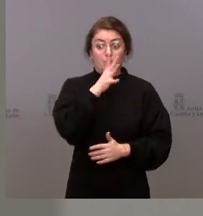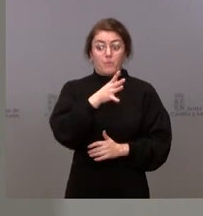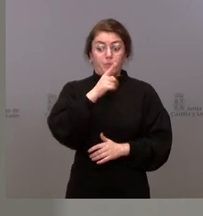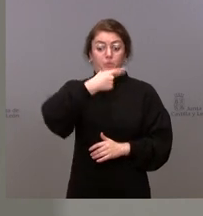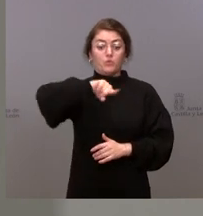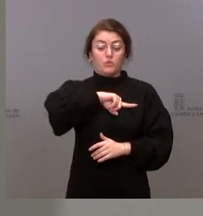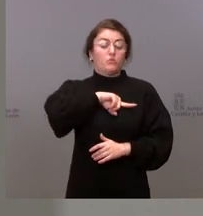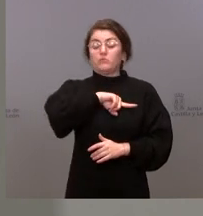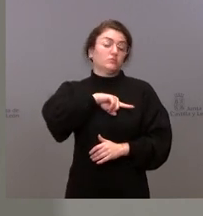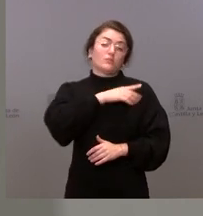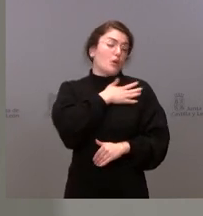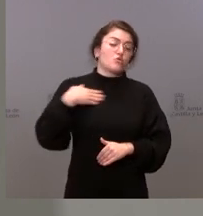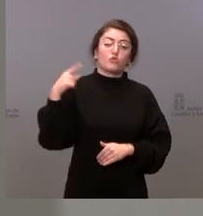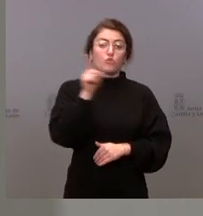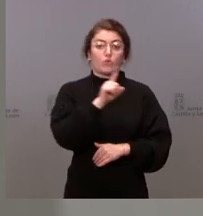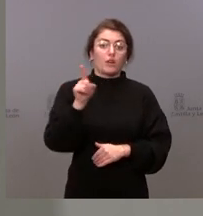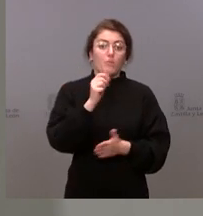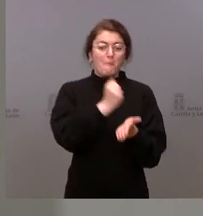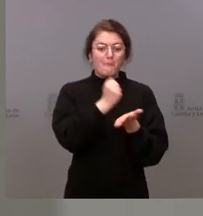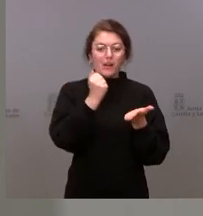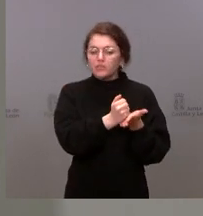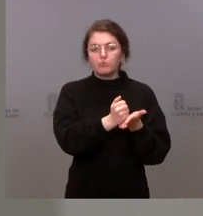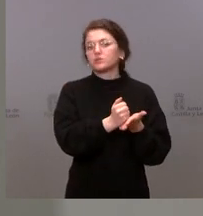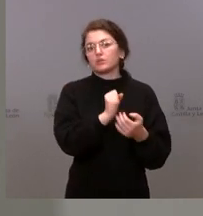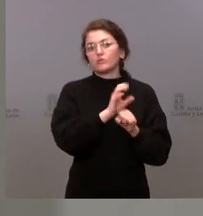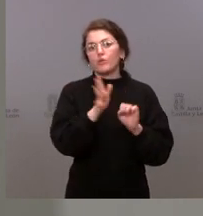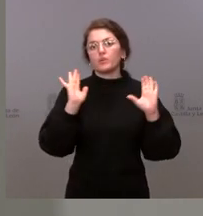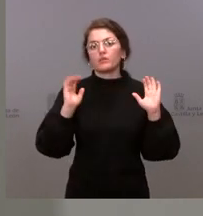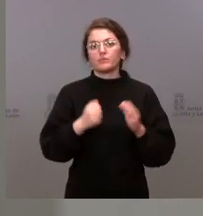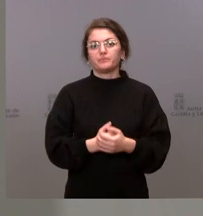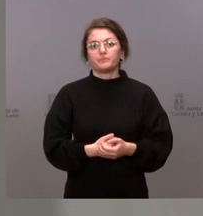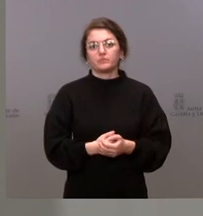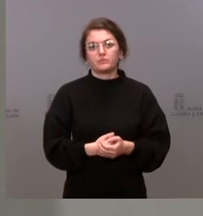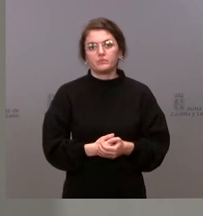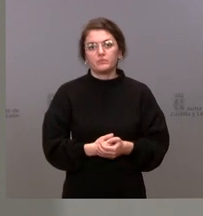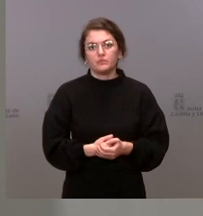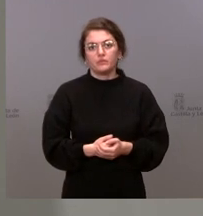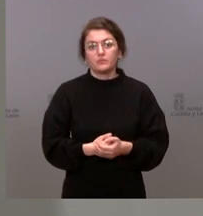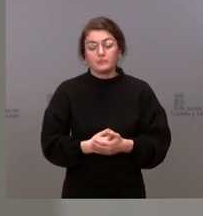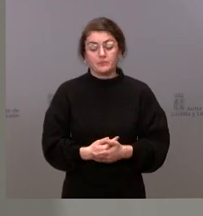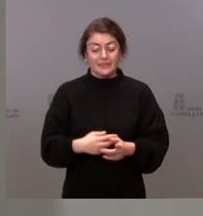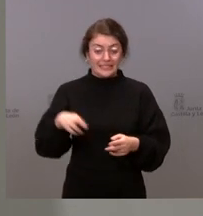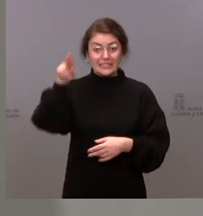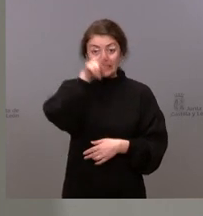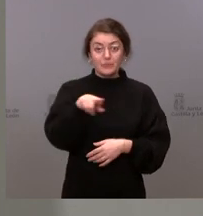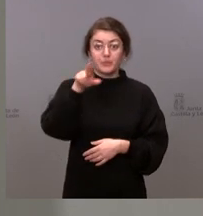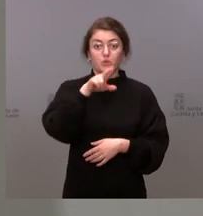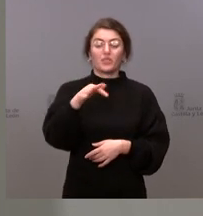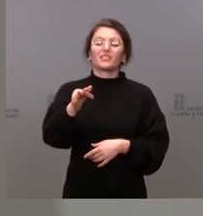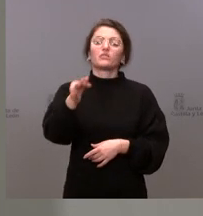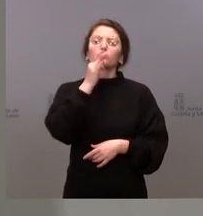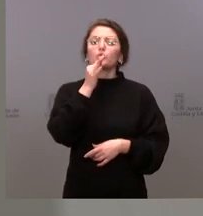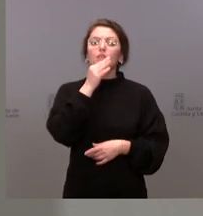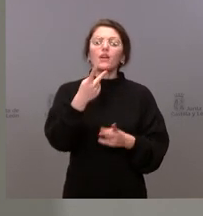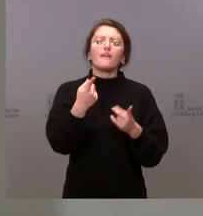esa decisión en esta comunidad. Insisto que aún queda evidencia por publicar, la evidencia en